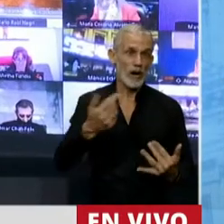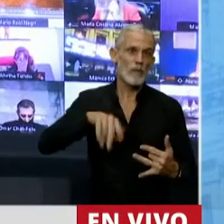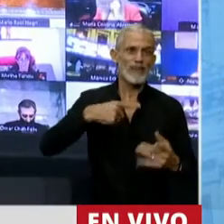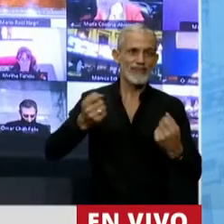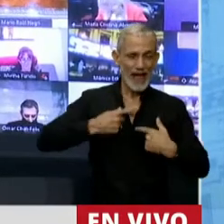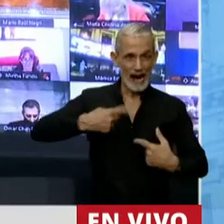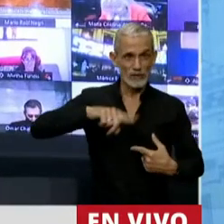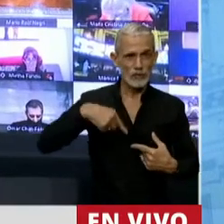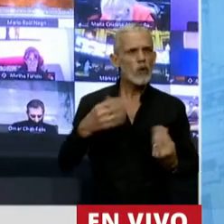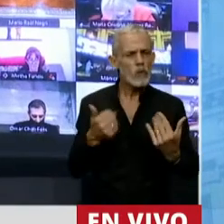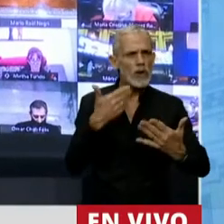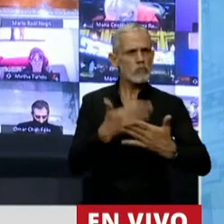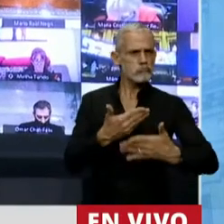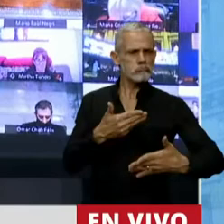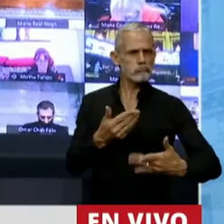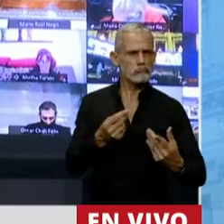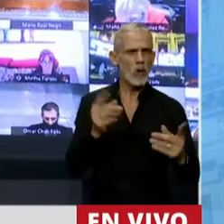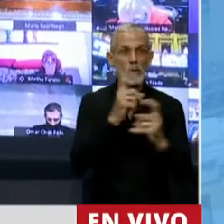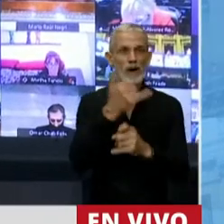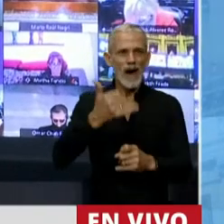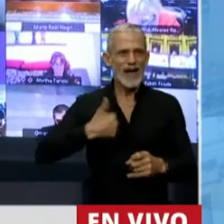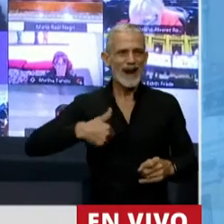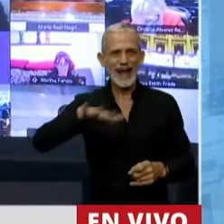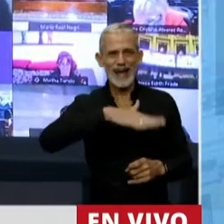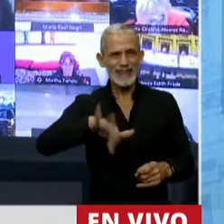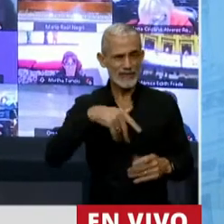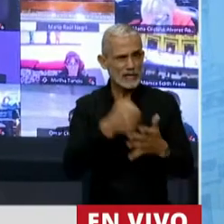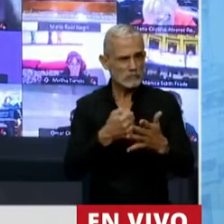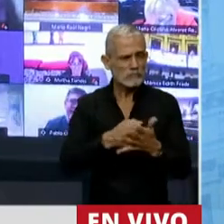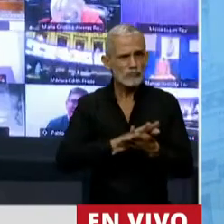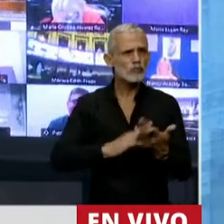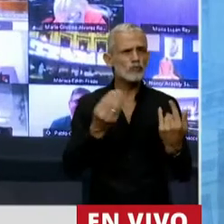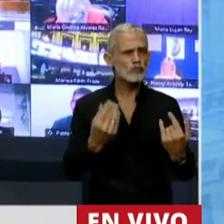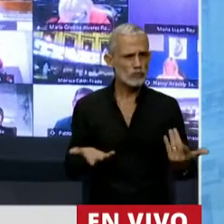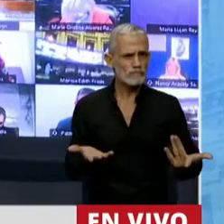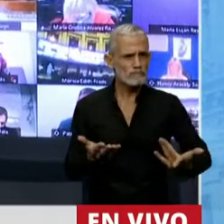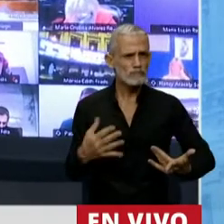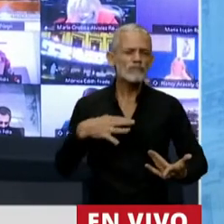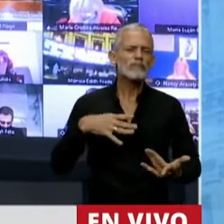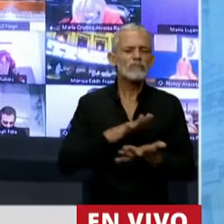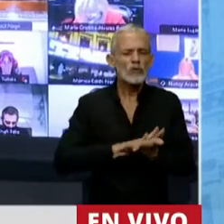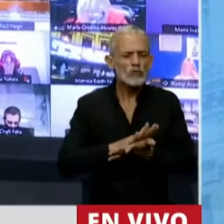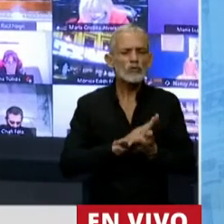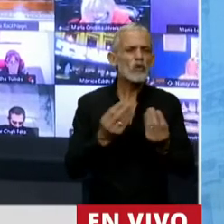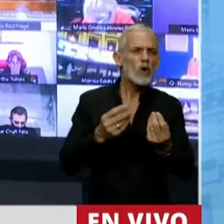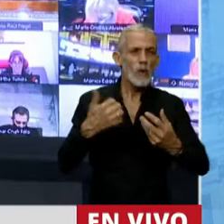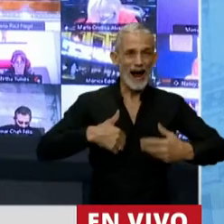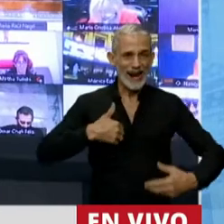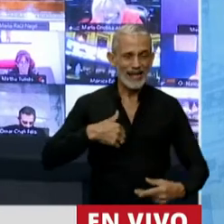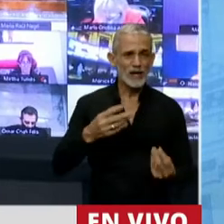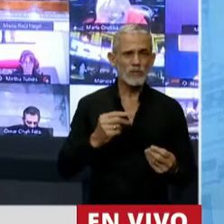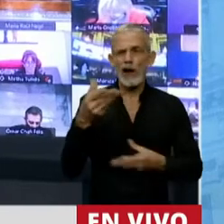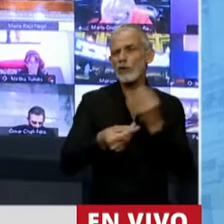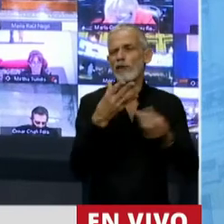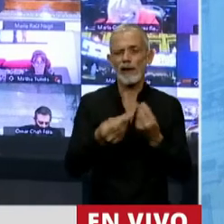permitan afrontar el problema que tiene la Argentina. Y que lejos estamos de solucionar el problema de la Argentina con la